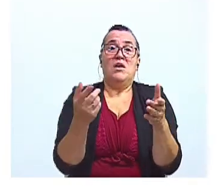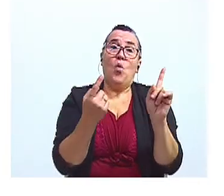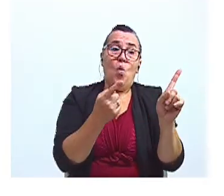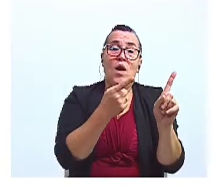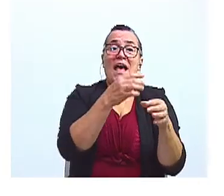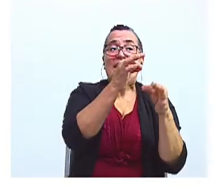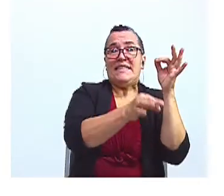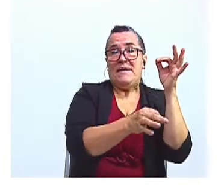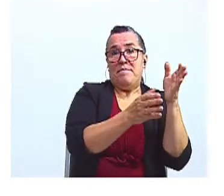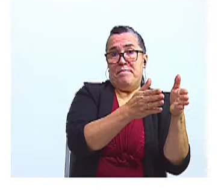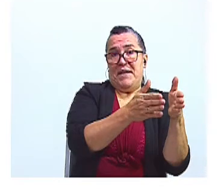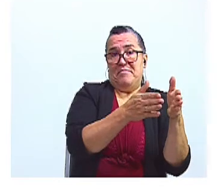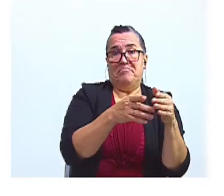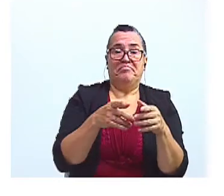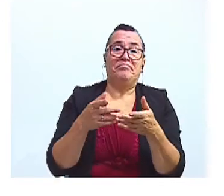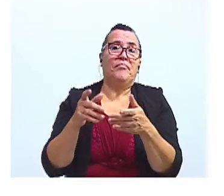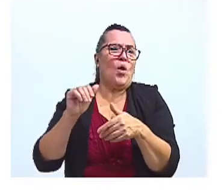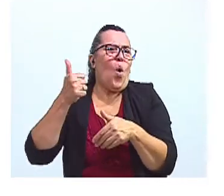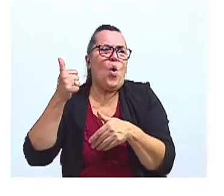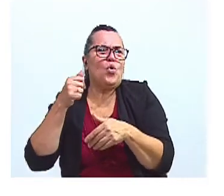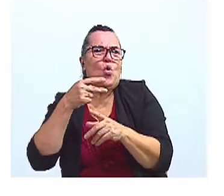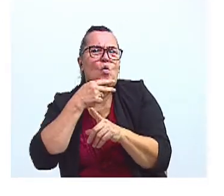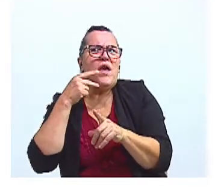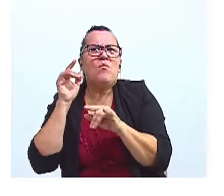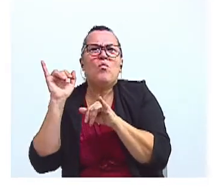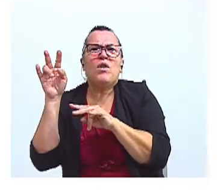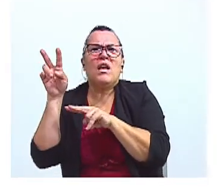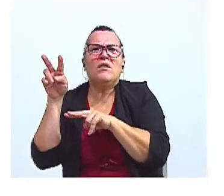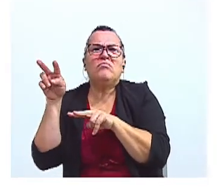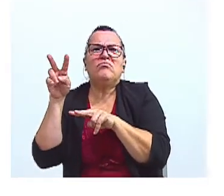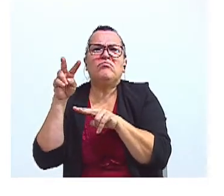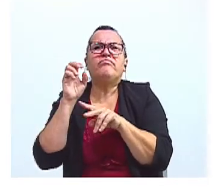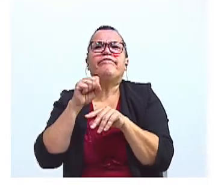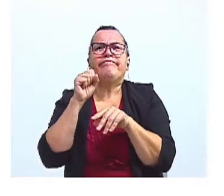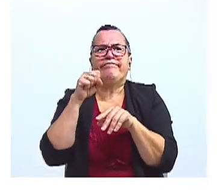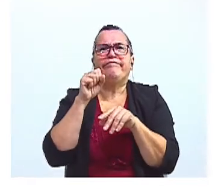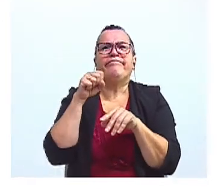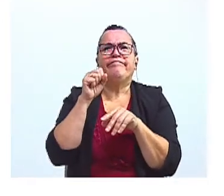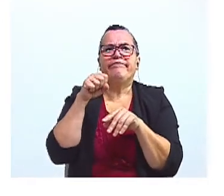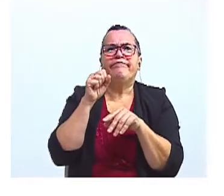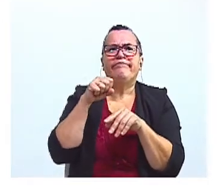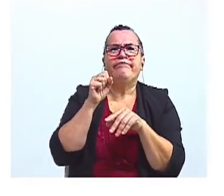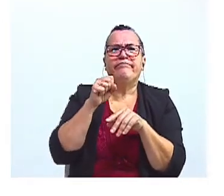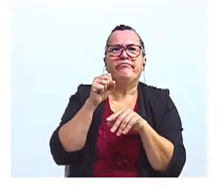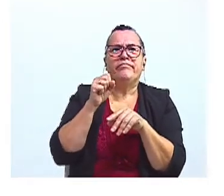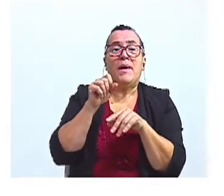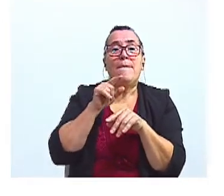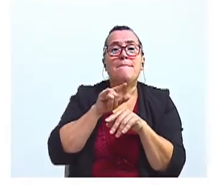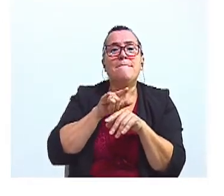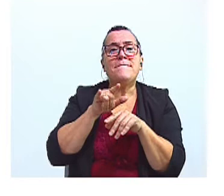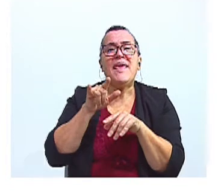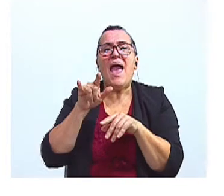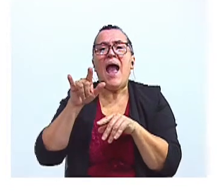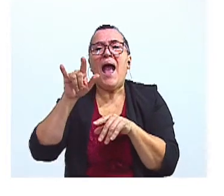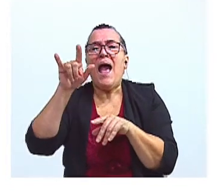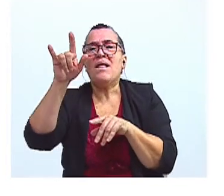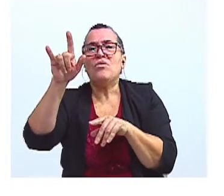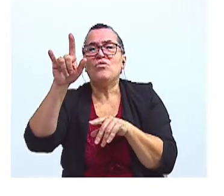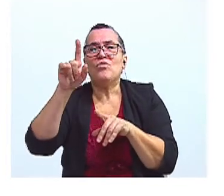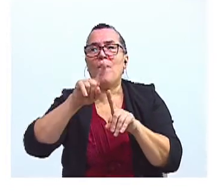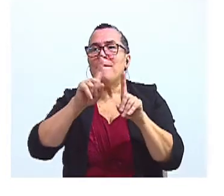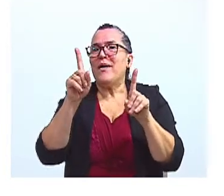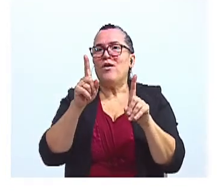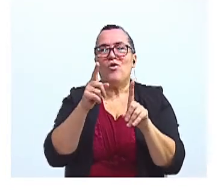se llama simple. ¿Habrá algún otro verbo por ahí? Sí, profe. Sí. Viajando, pero no es un verbo en sí.